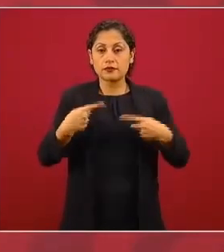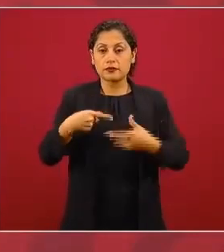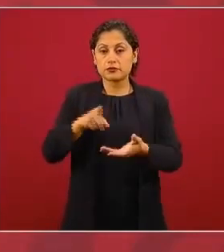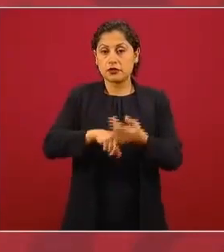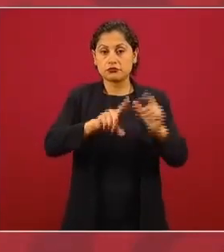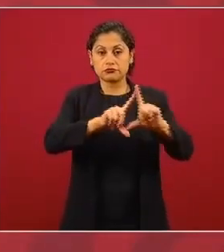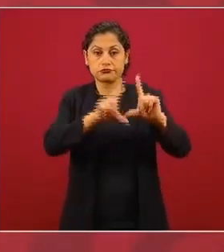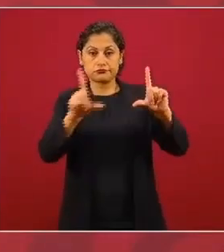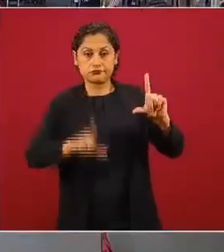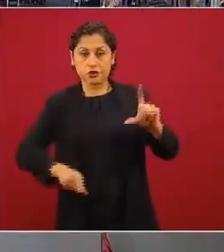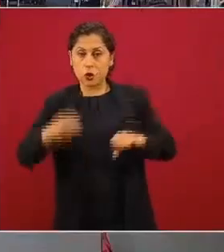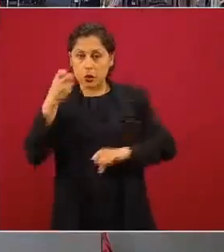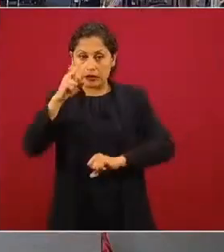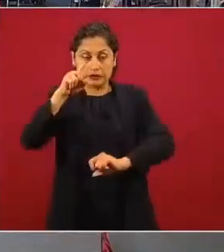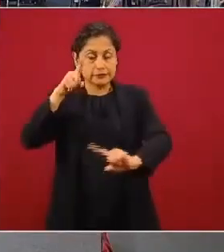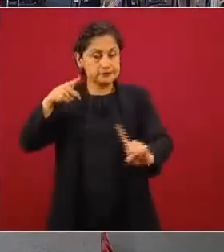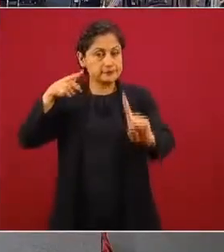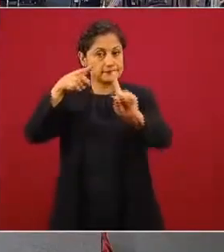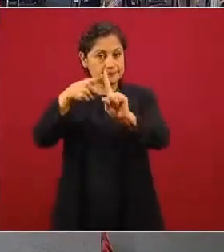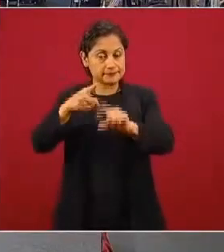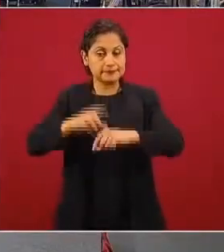Entonces, eso es lo que estamos haciendo.